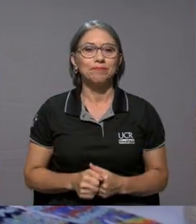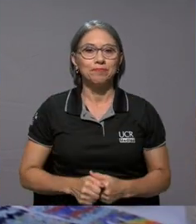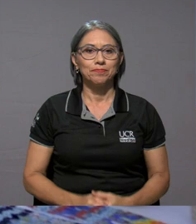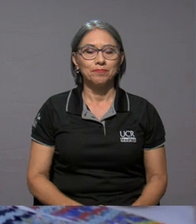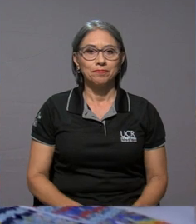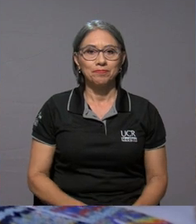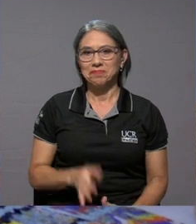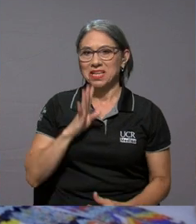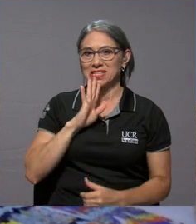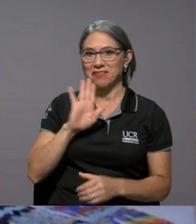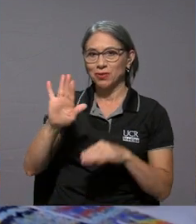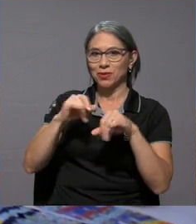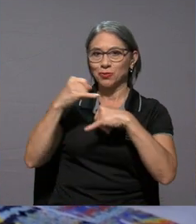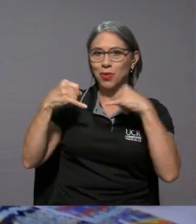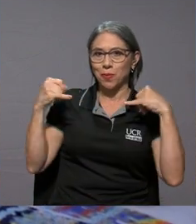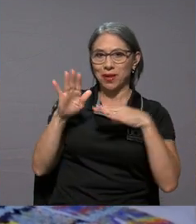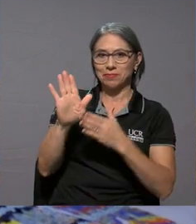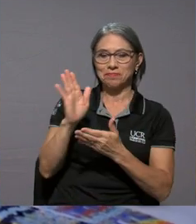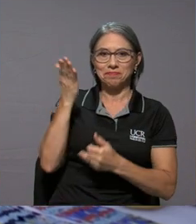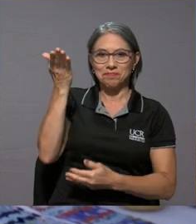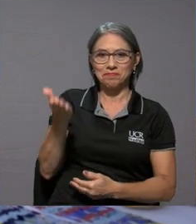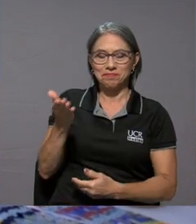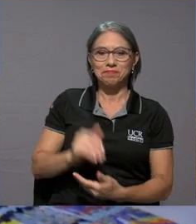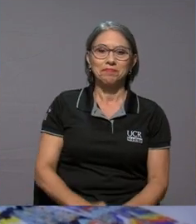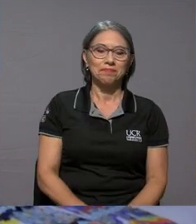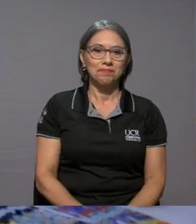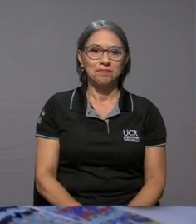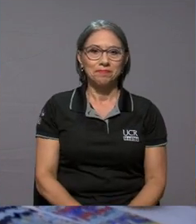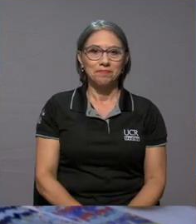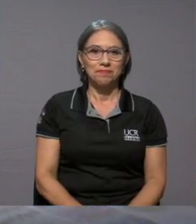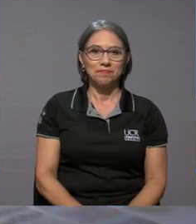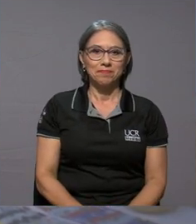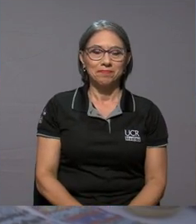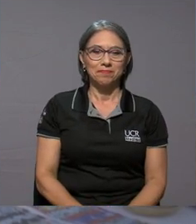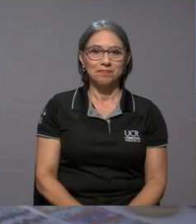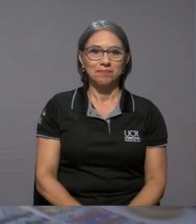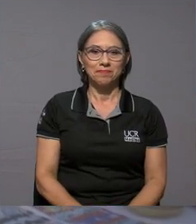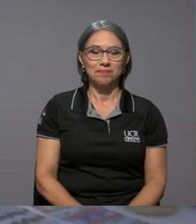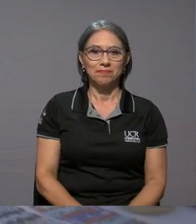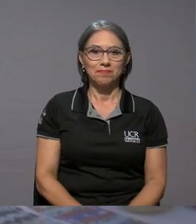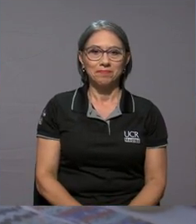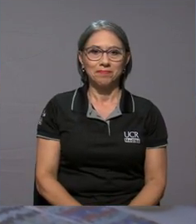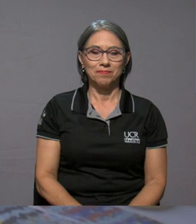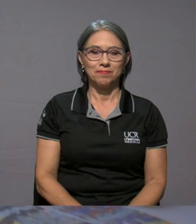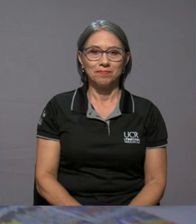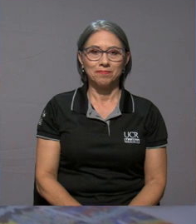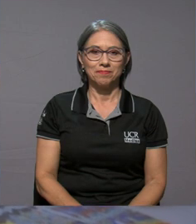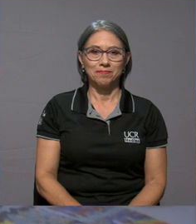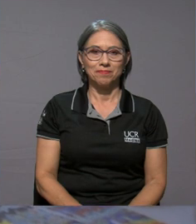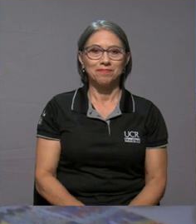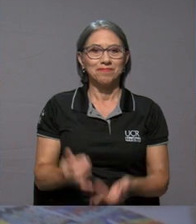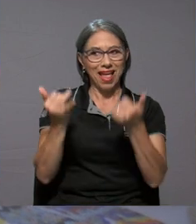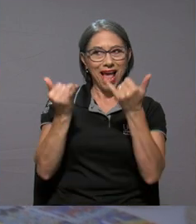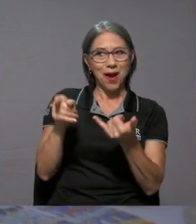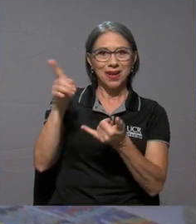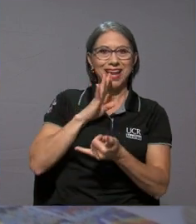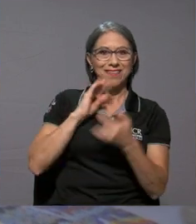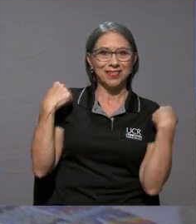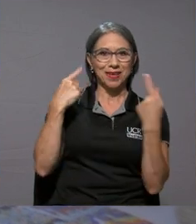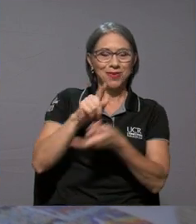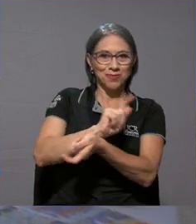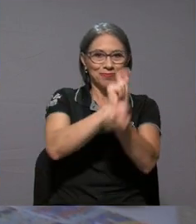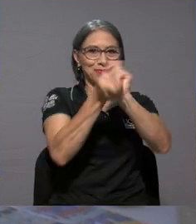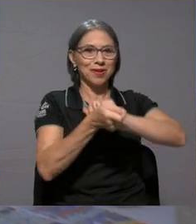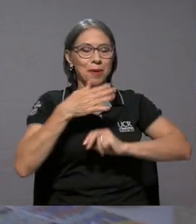Tico Víctor Montezuma Rodríguez, Tico Víctor Víctor Montezuma Rodríguez, Altos de San Antonio. Bueno, mi nombre es